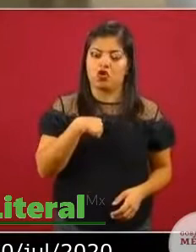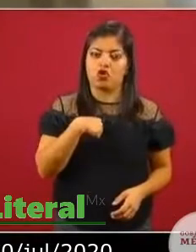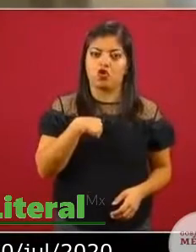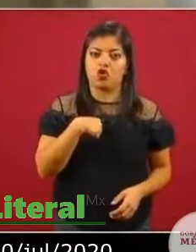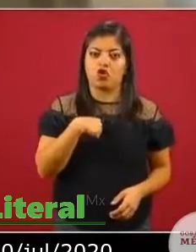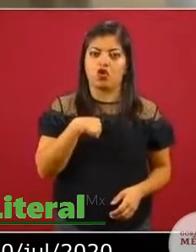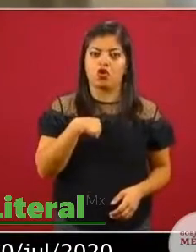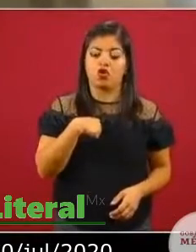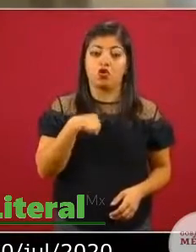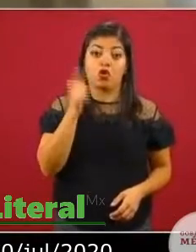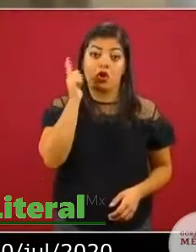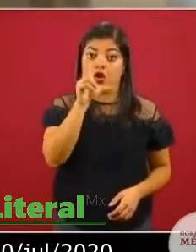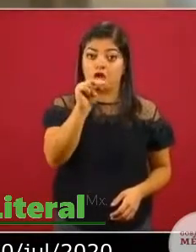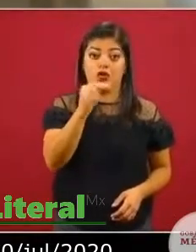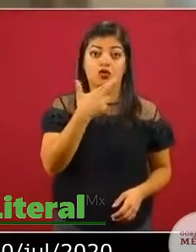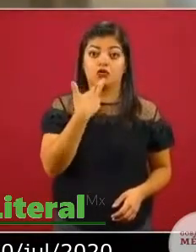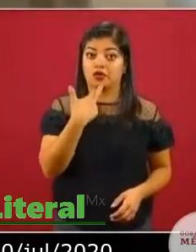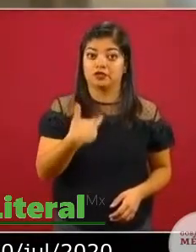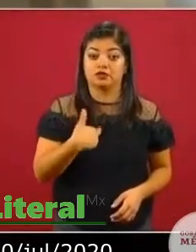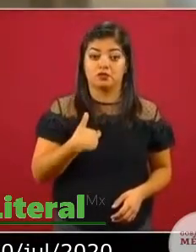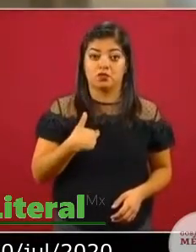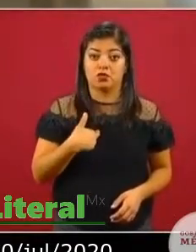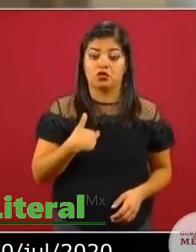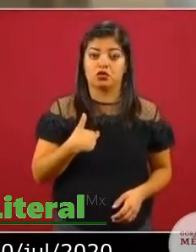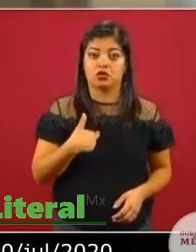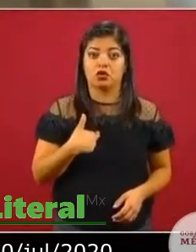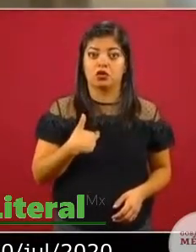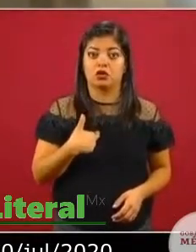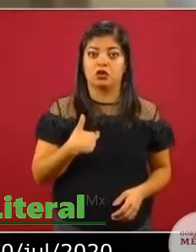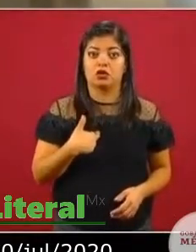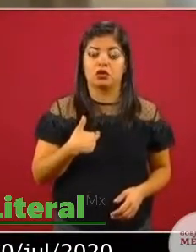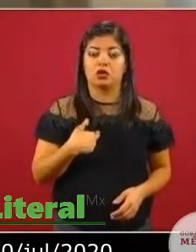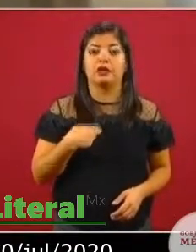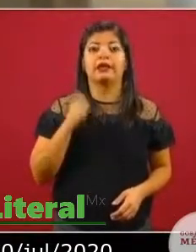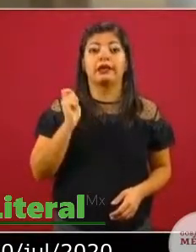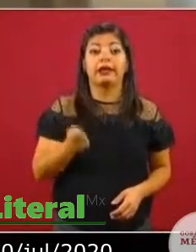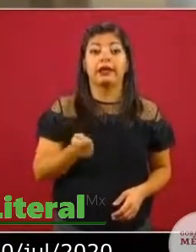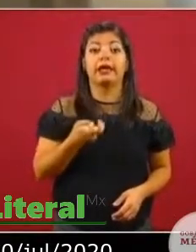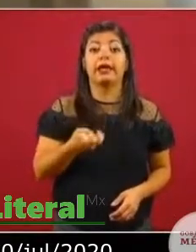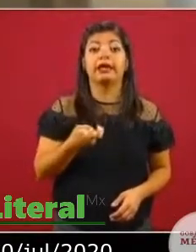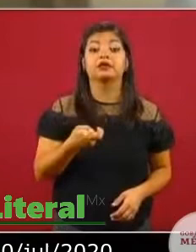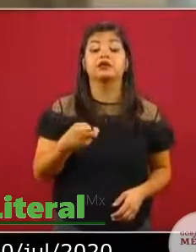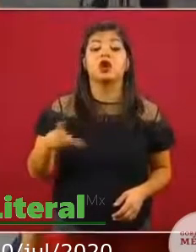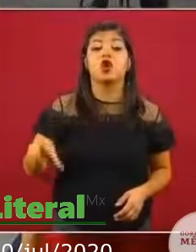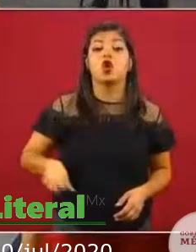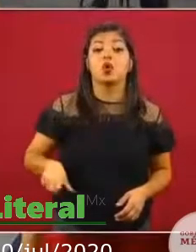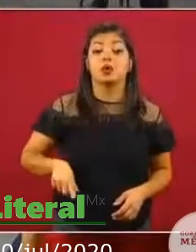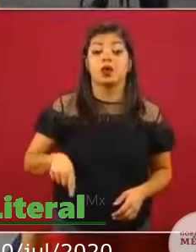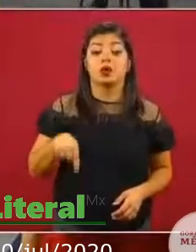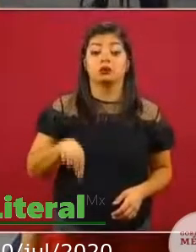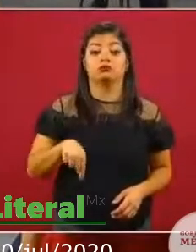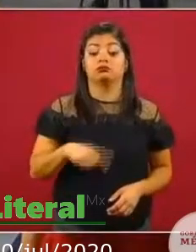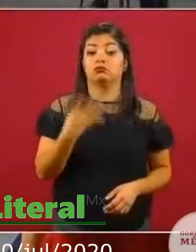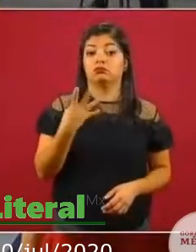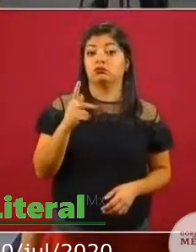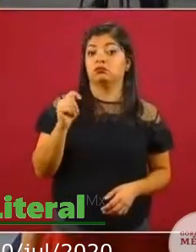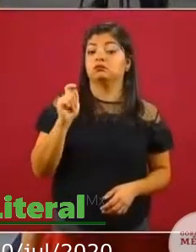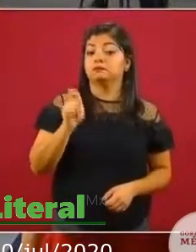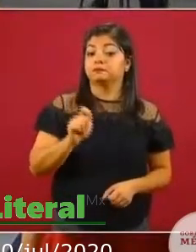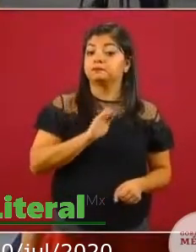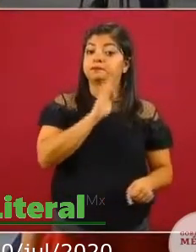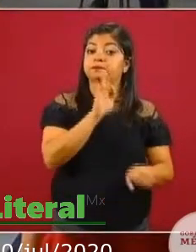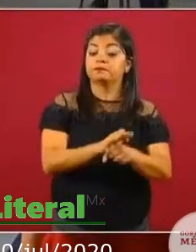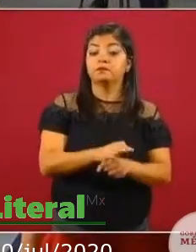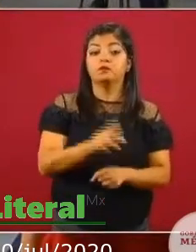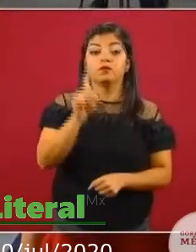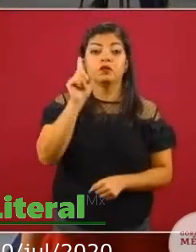conteste que este es el gobierno que más ha protegido a las